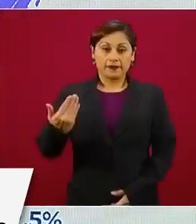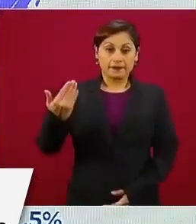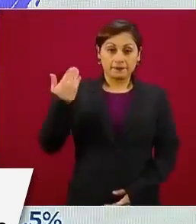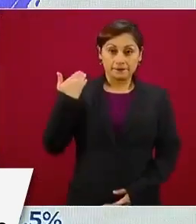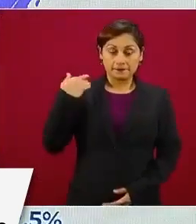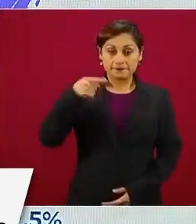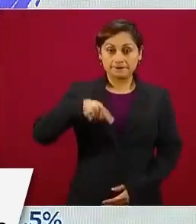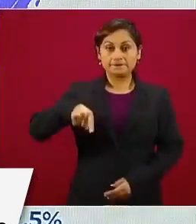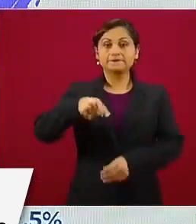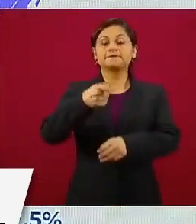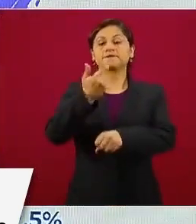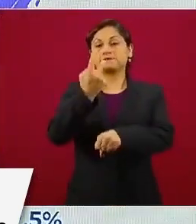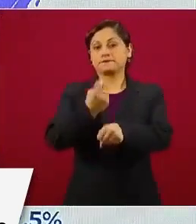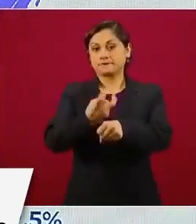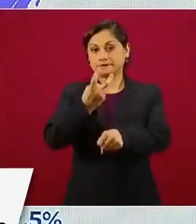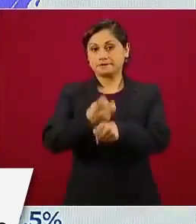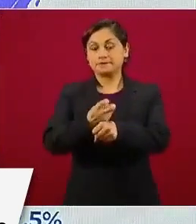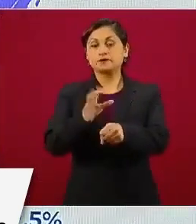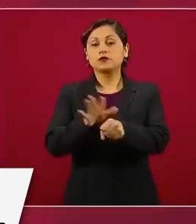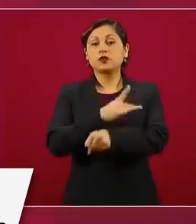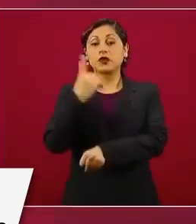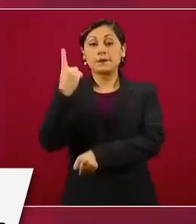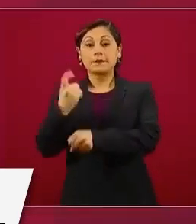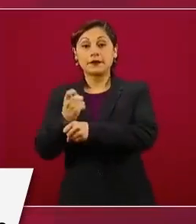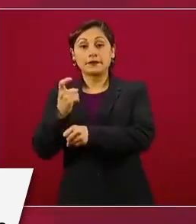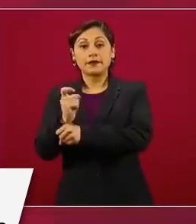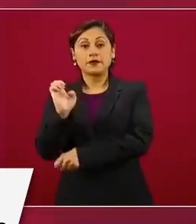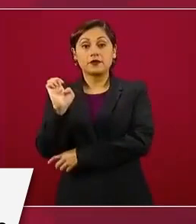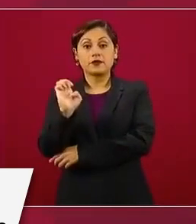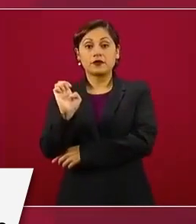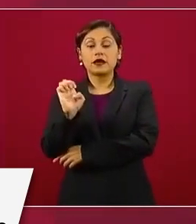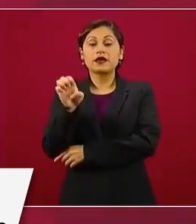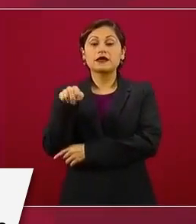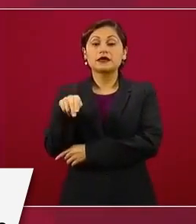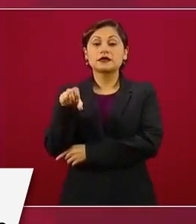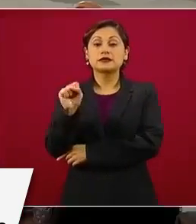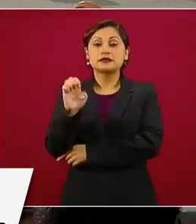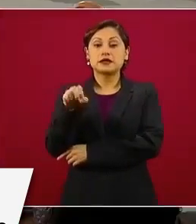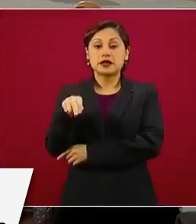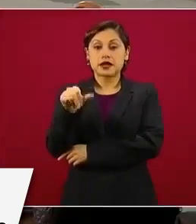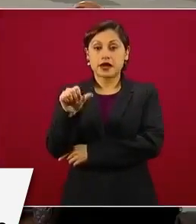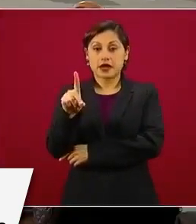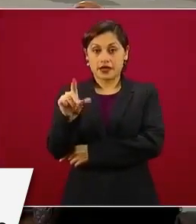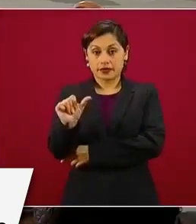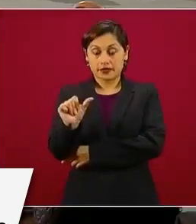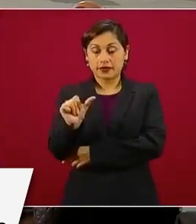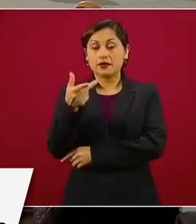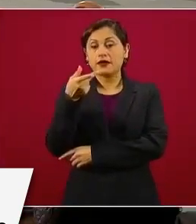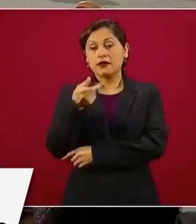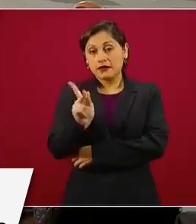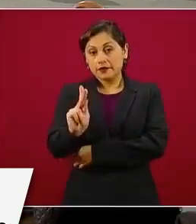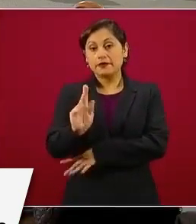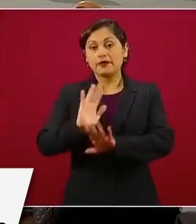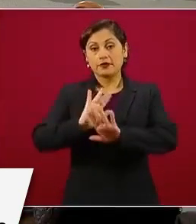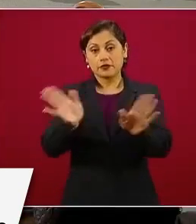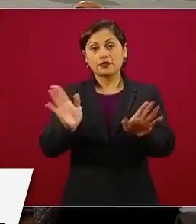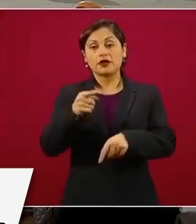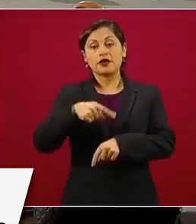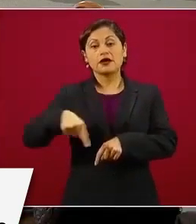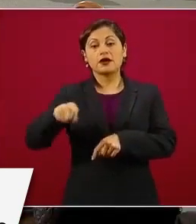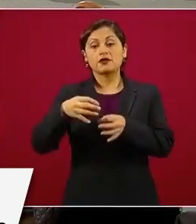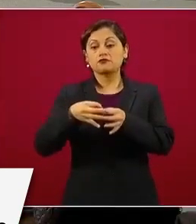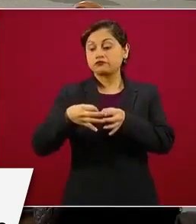primero era Ensenada, pero ya se creó el nuevo